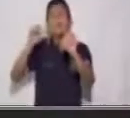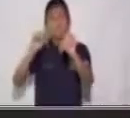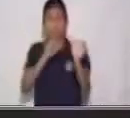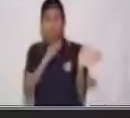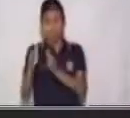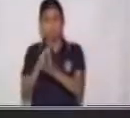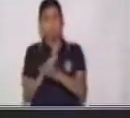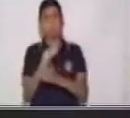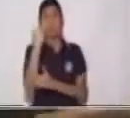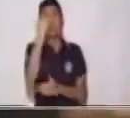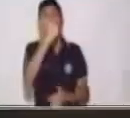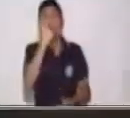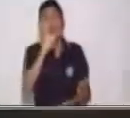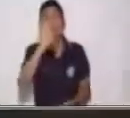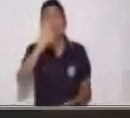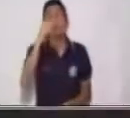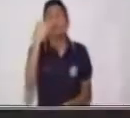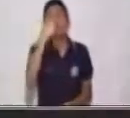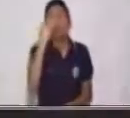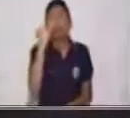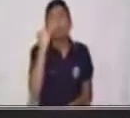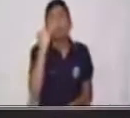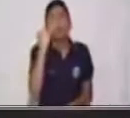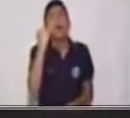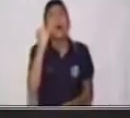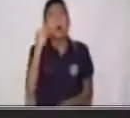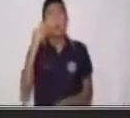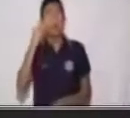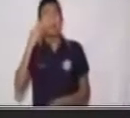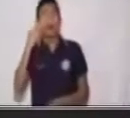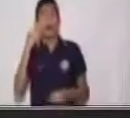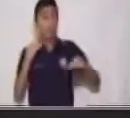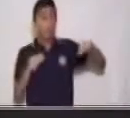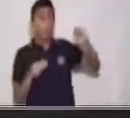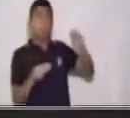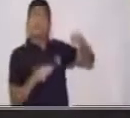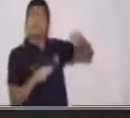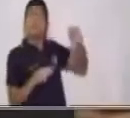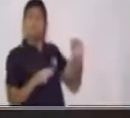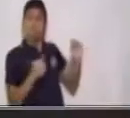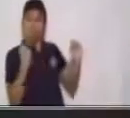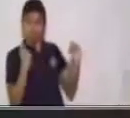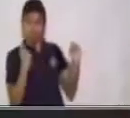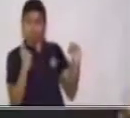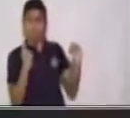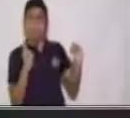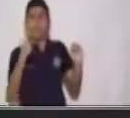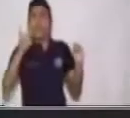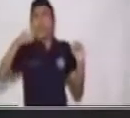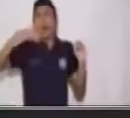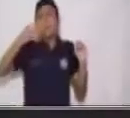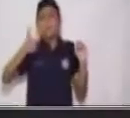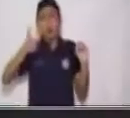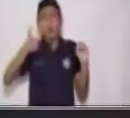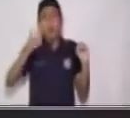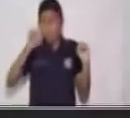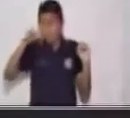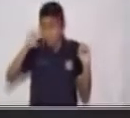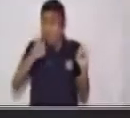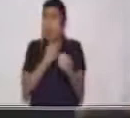Susi es mamá de Memo. Ema ama a Memo y a Mimi.